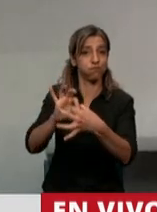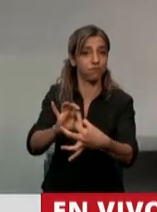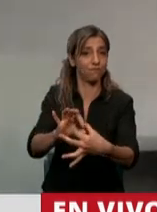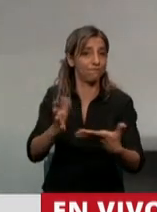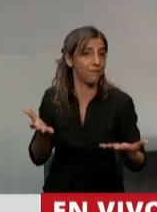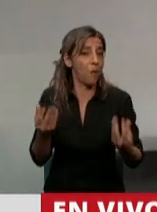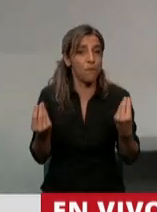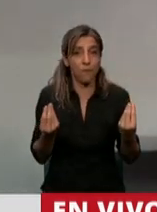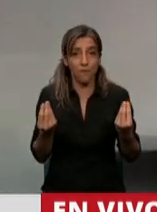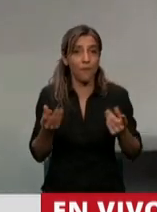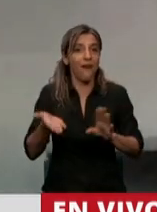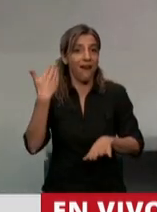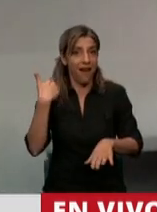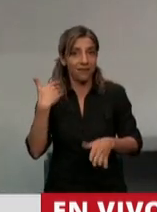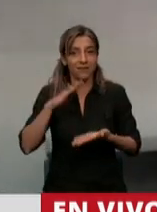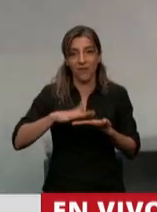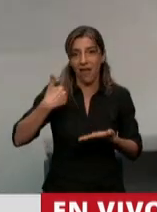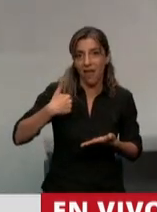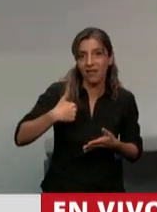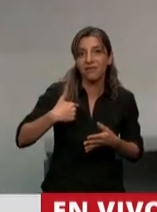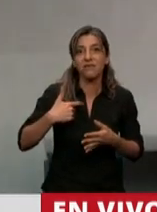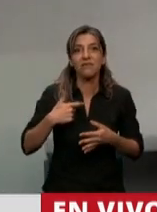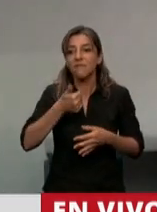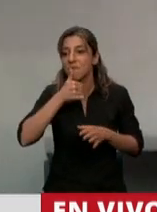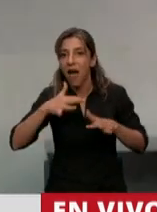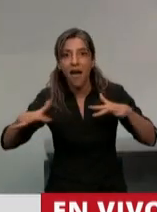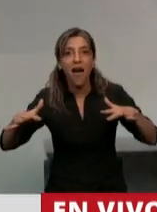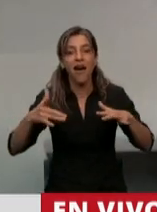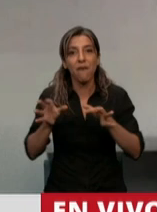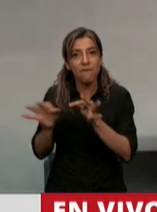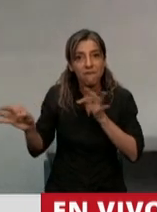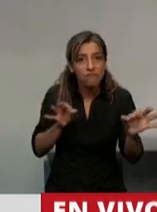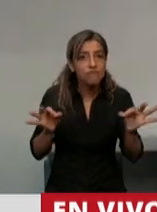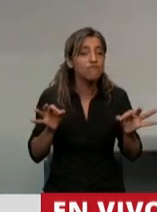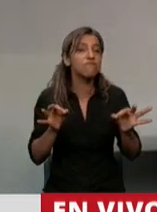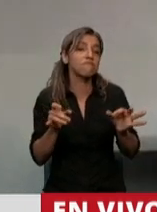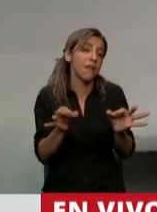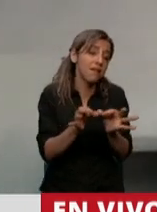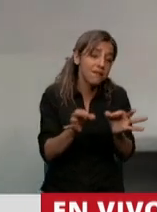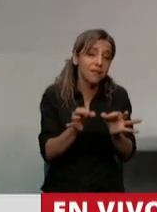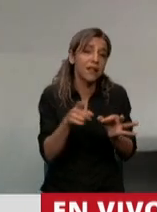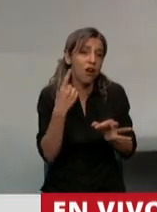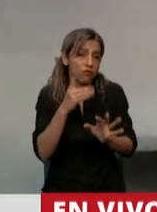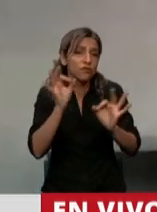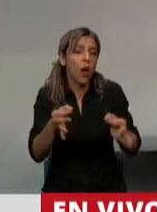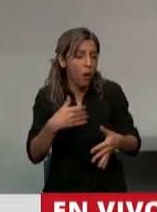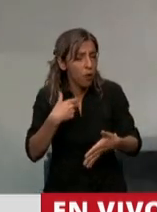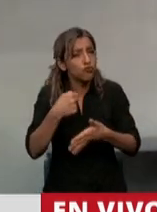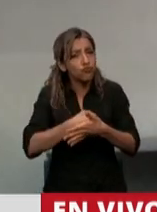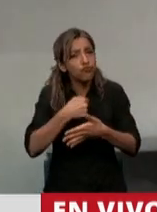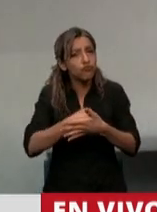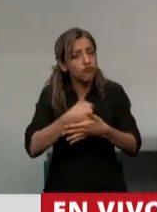a Argentina a unas sabiendas que tenemos que seguir peleando, ¿no es cierto?, seguir batallando